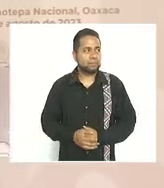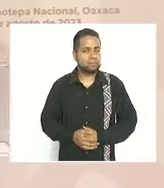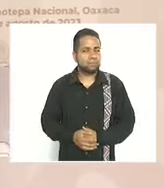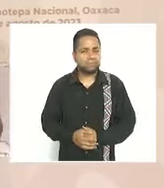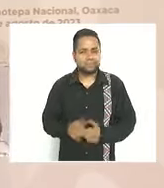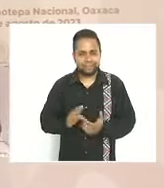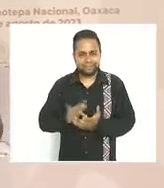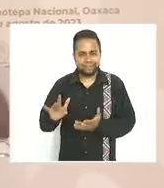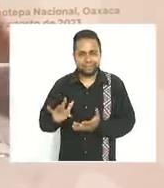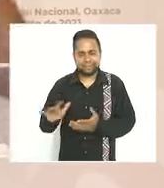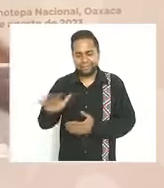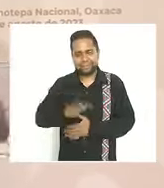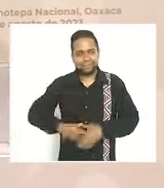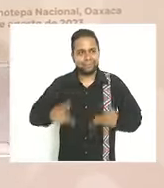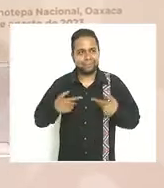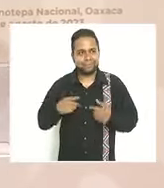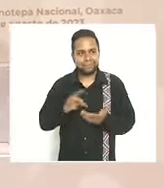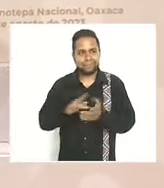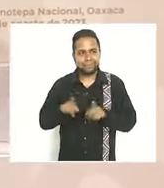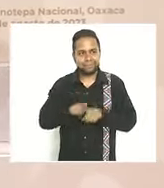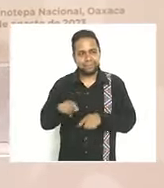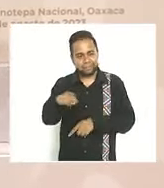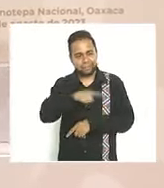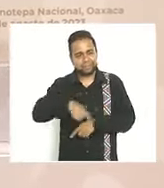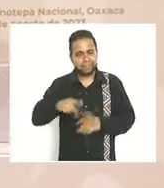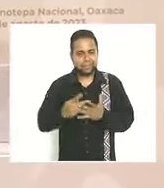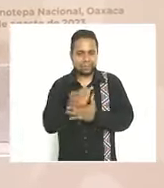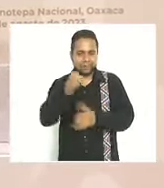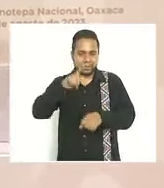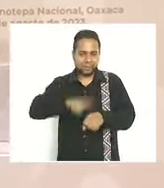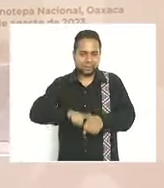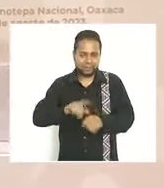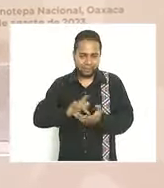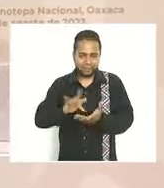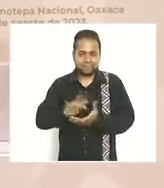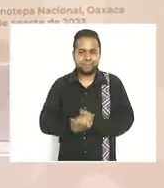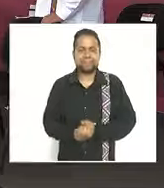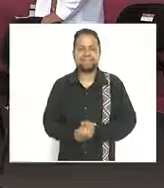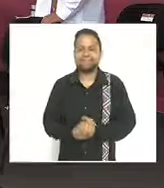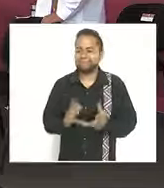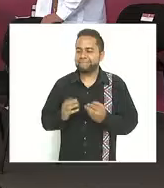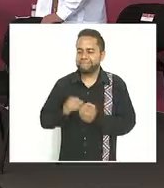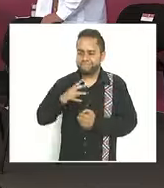¡Gracias pueblo! ¡Gracias hermanos de Finotepal! ¡Es un honor!